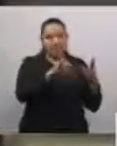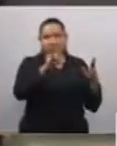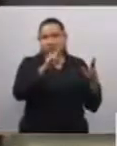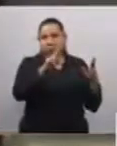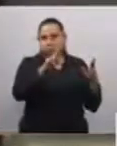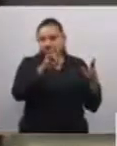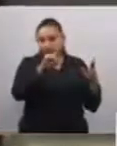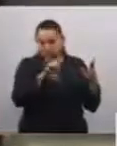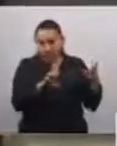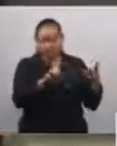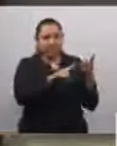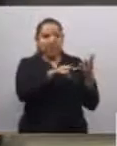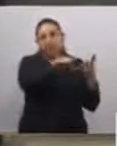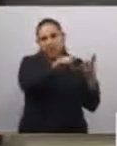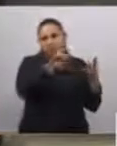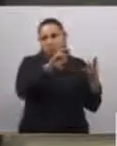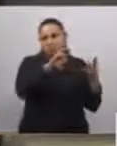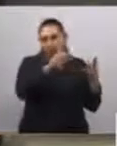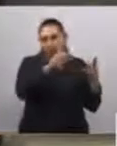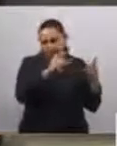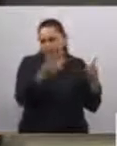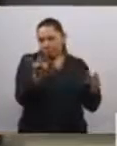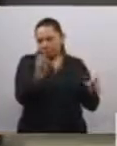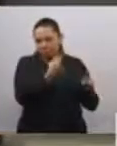Melchor Ocampo, entre otros.